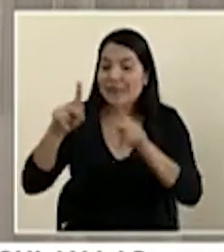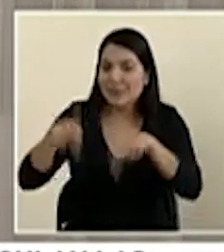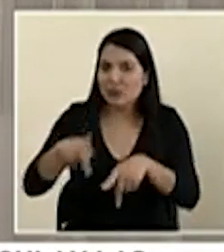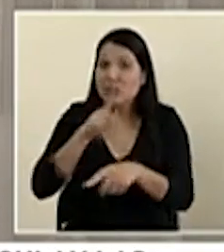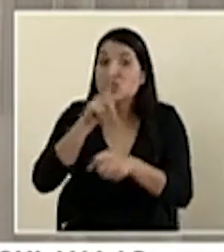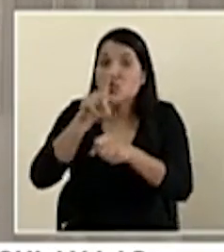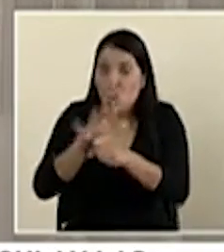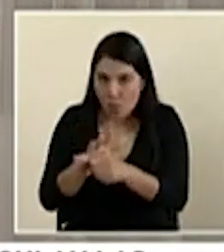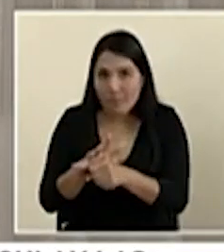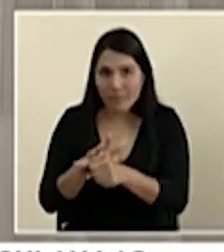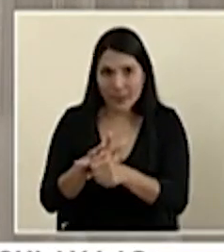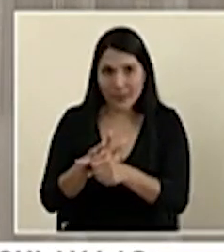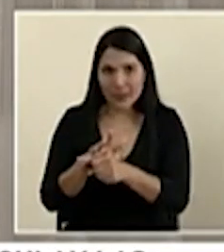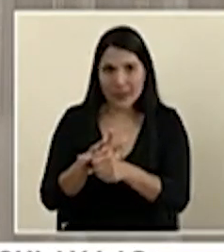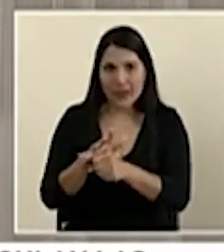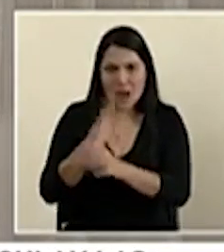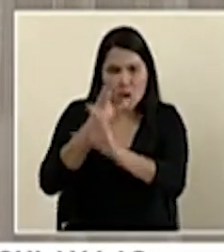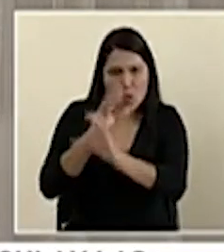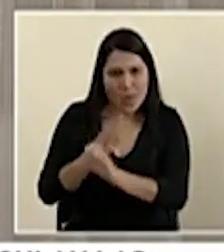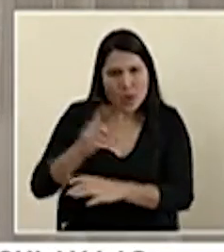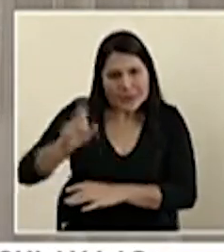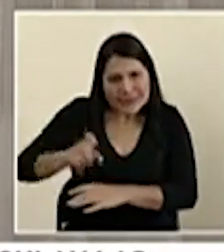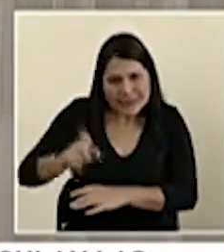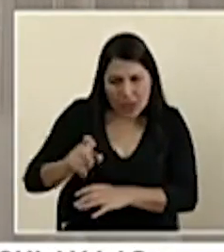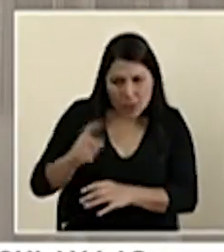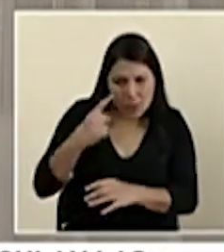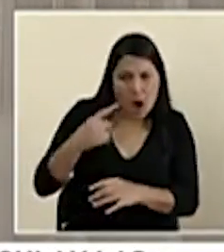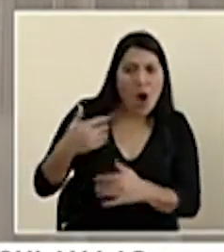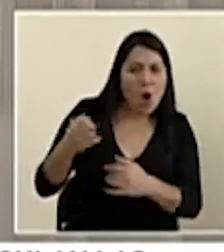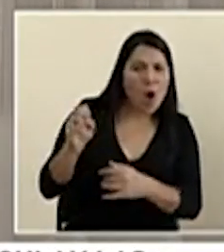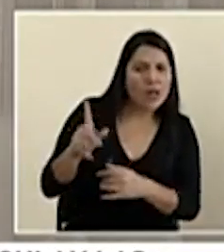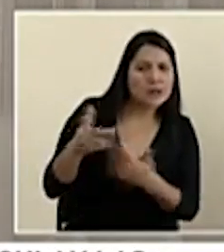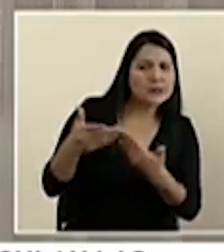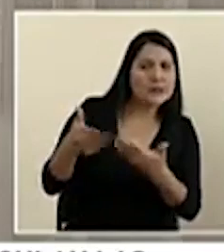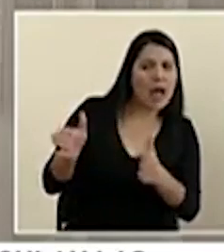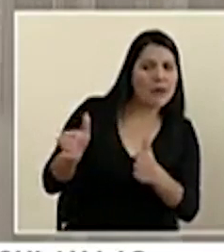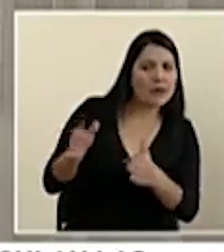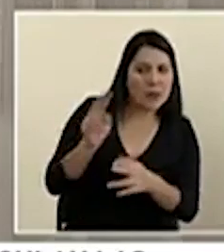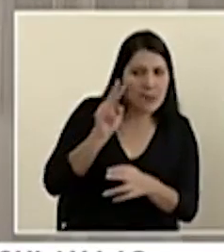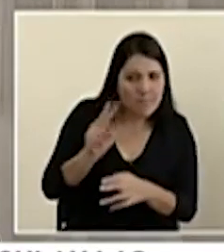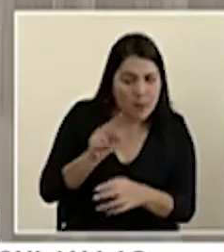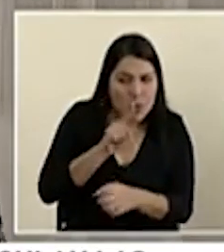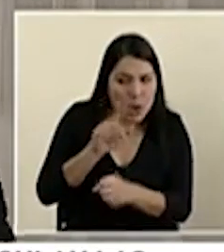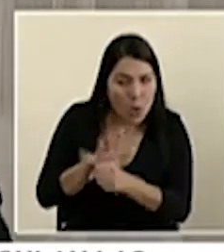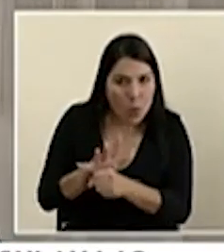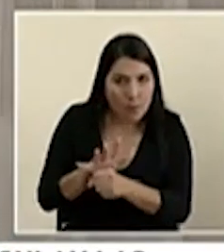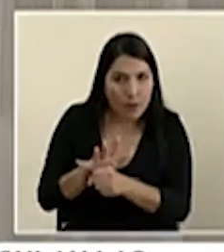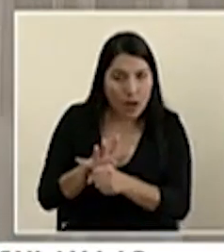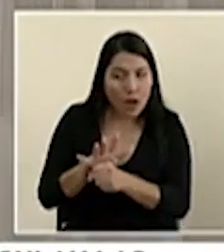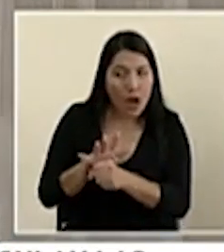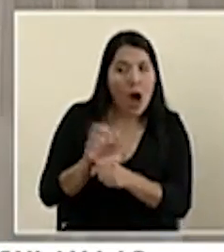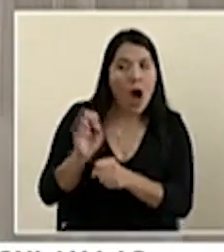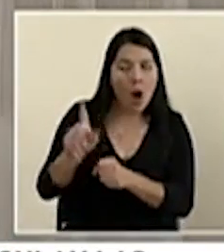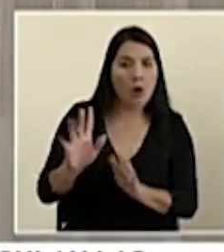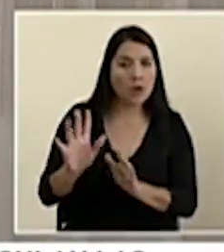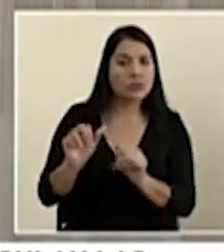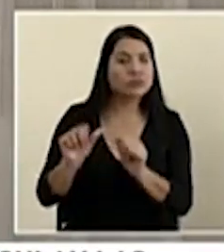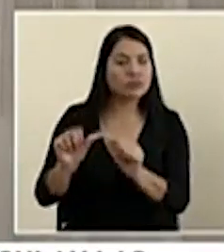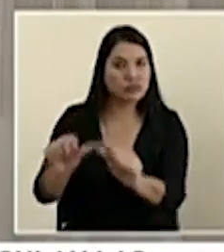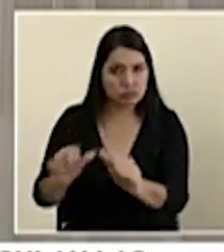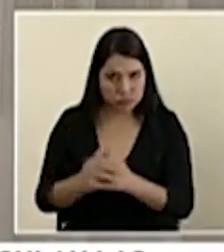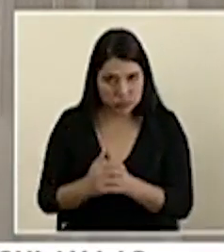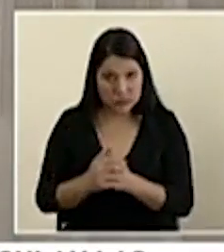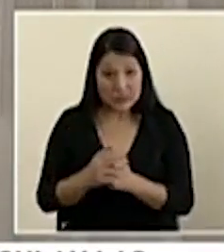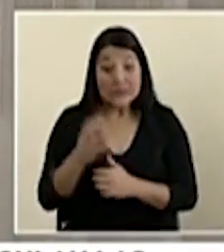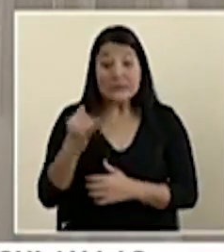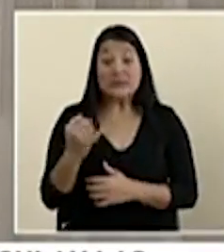esa curva no va aumentar importantemente. Si lamentablemente hacemos que algunas actividades que en este momento no se pueden hacer o